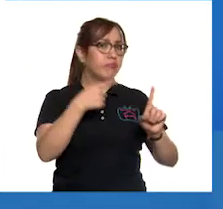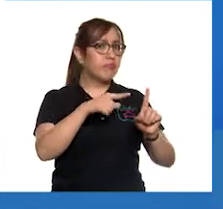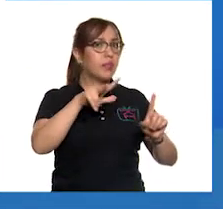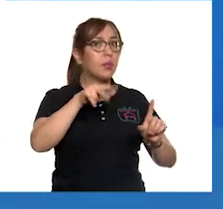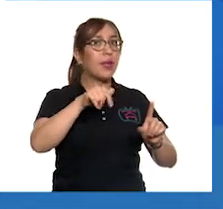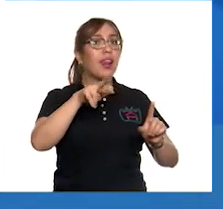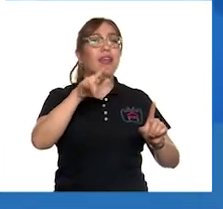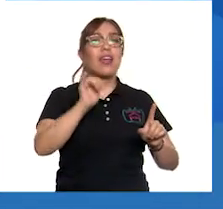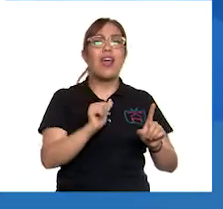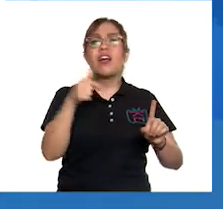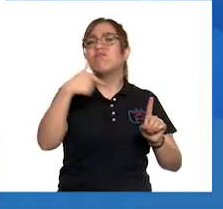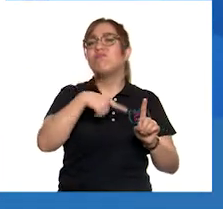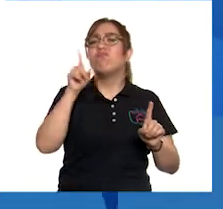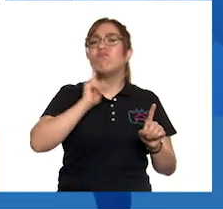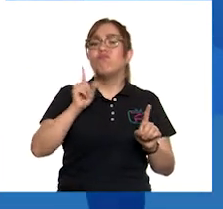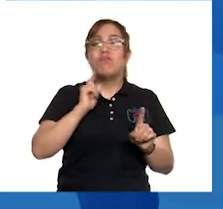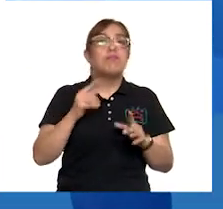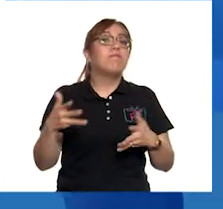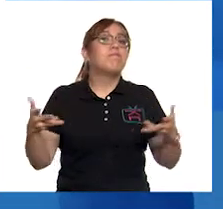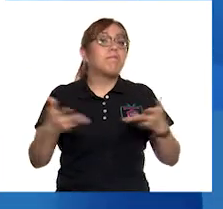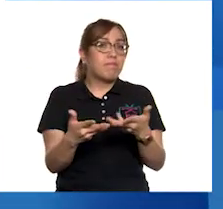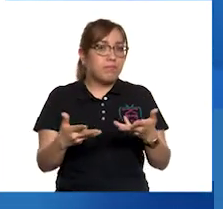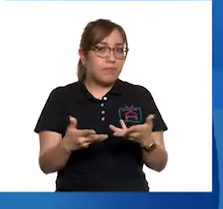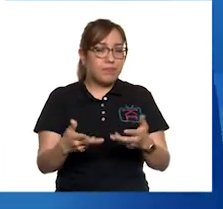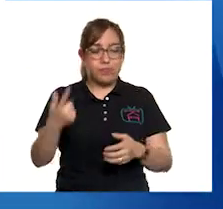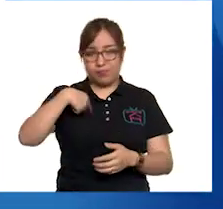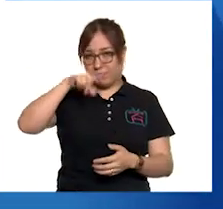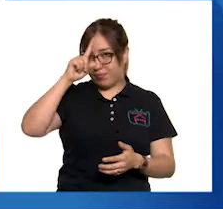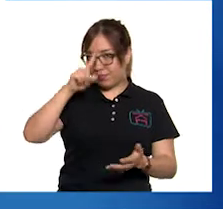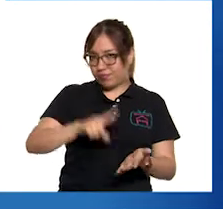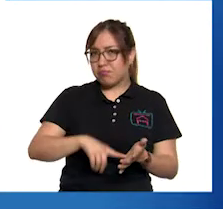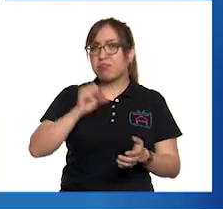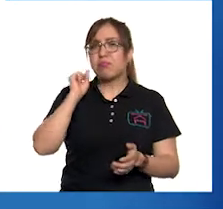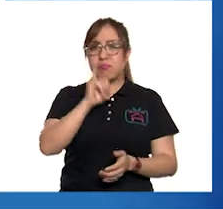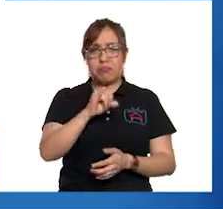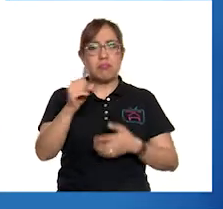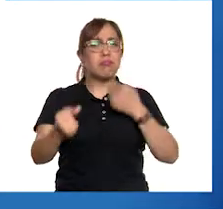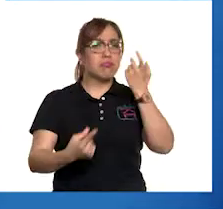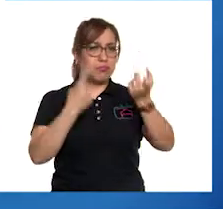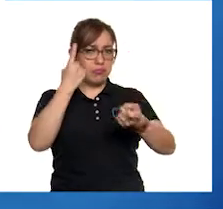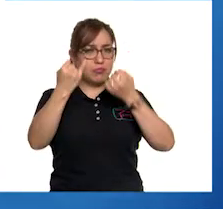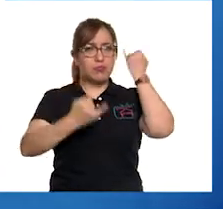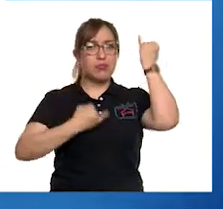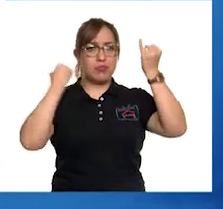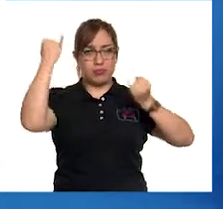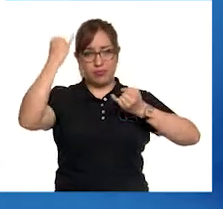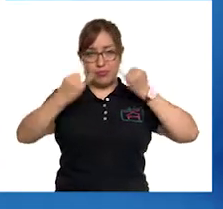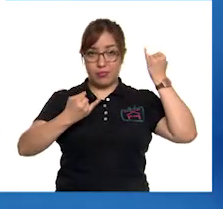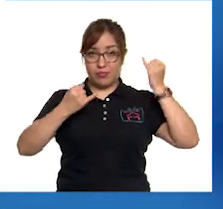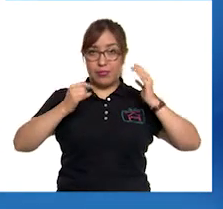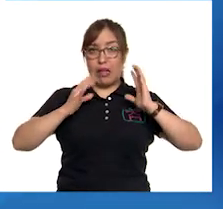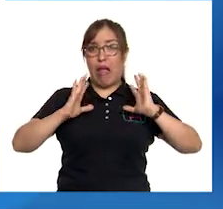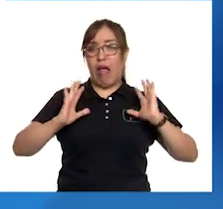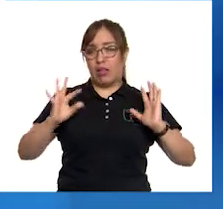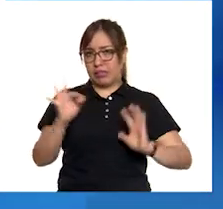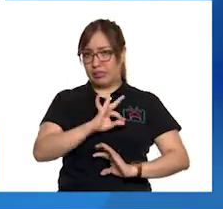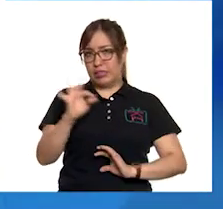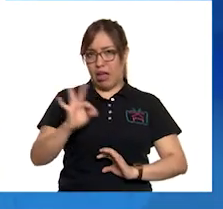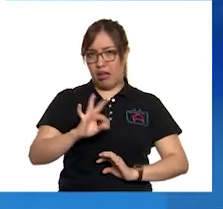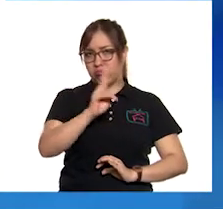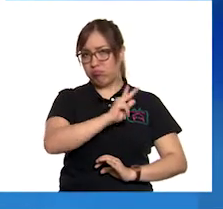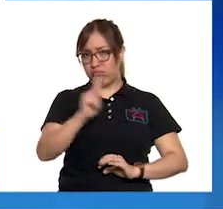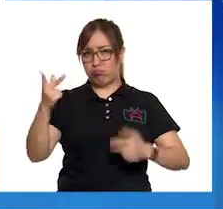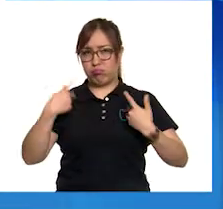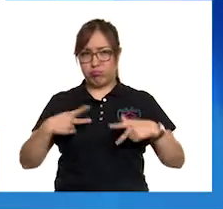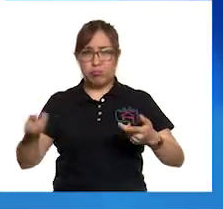Creo que sí hay varias ideas sobre qué hacer con el dinero, pero si ya tienen varias ideas sobre qué hacer con el dinero